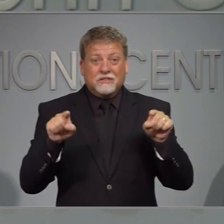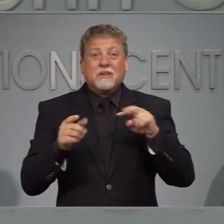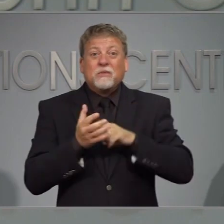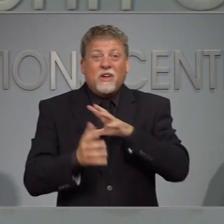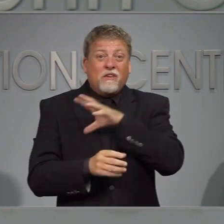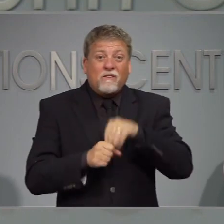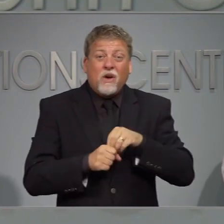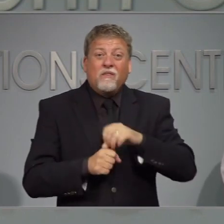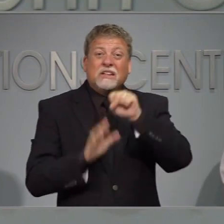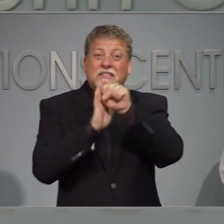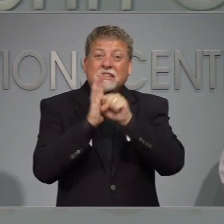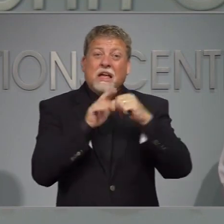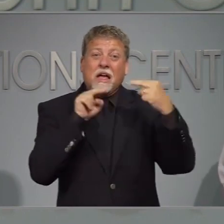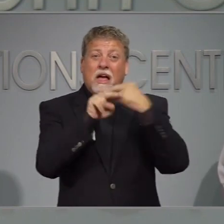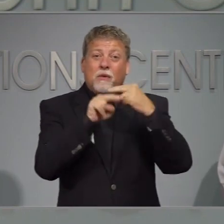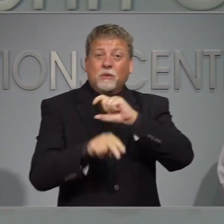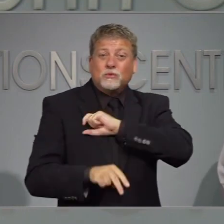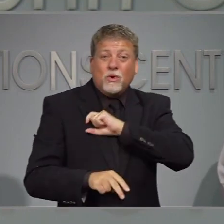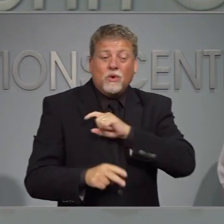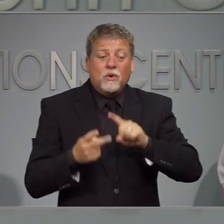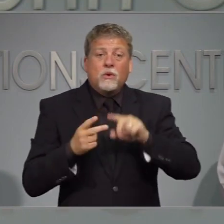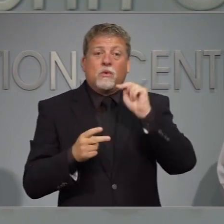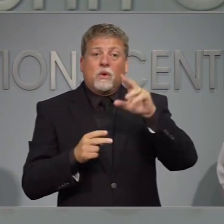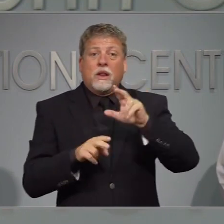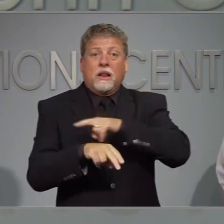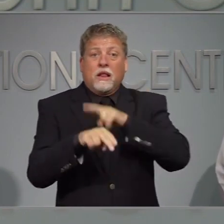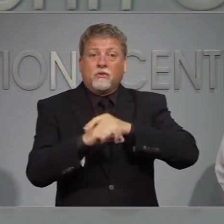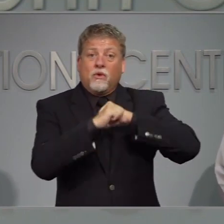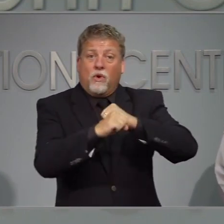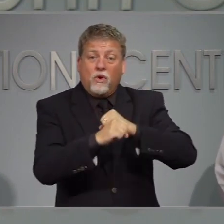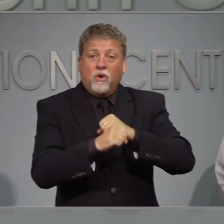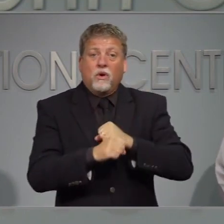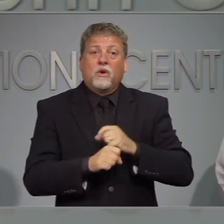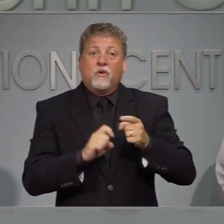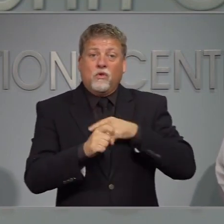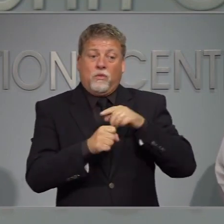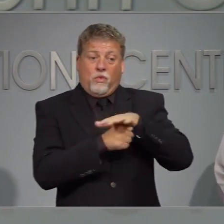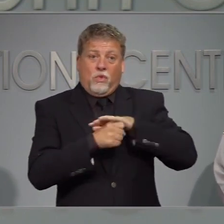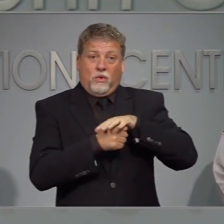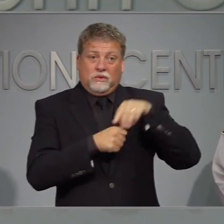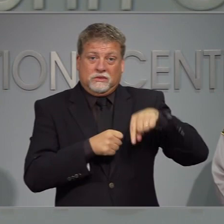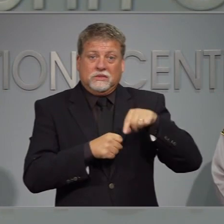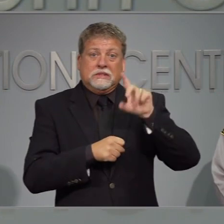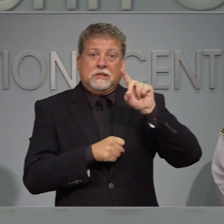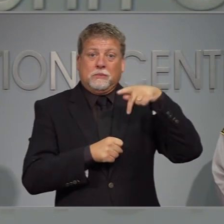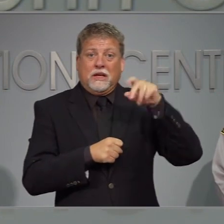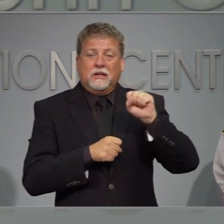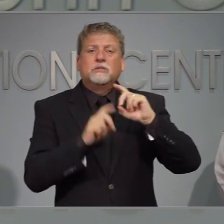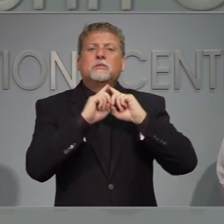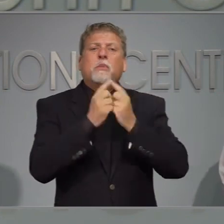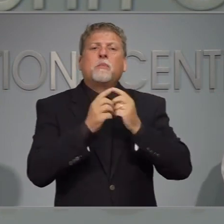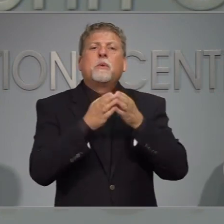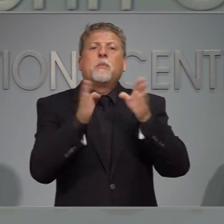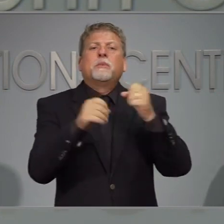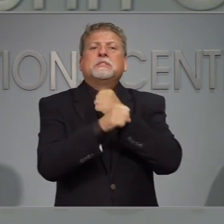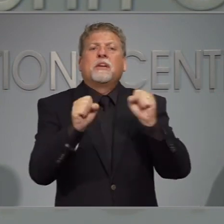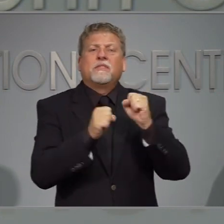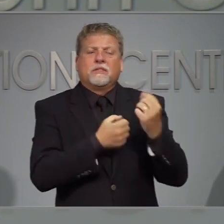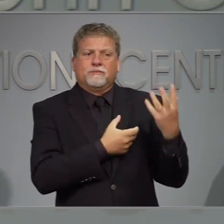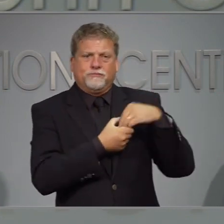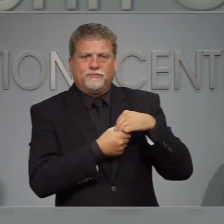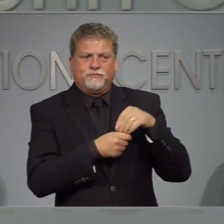y esto incluye que los aliados como la patrulla estatal de caminas y la agencia para